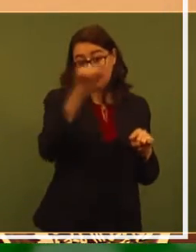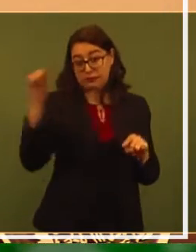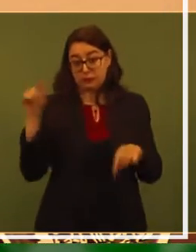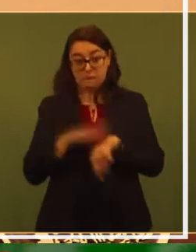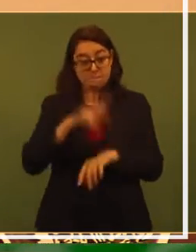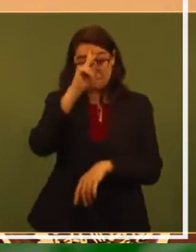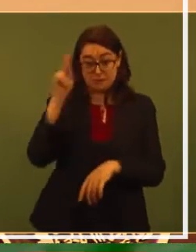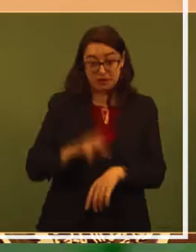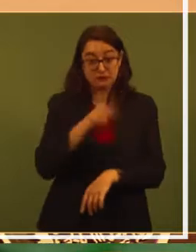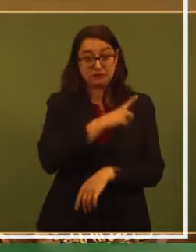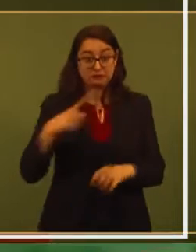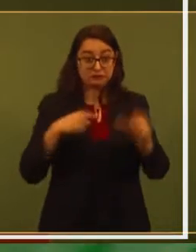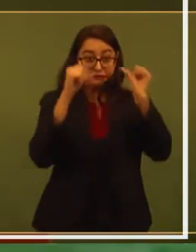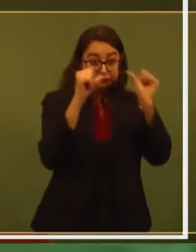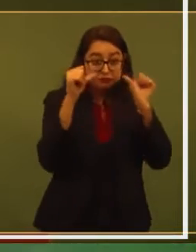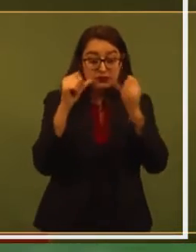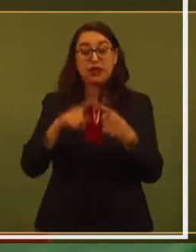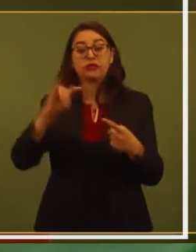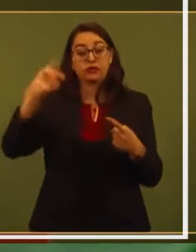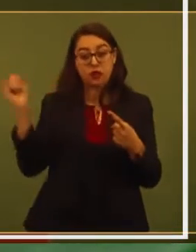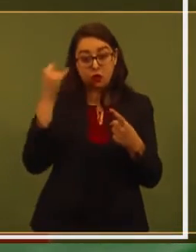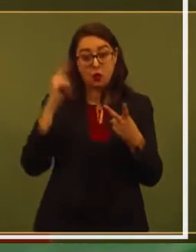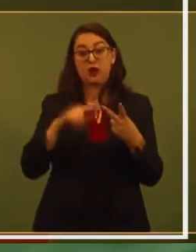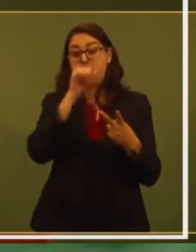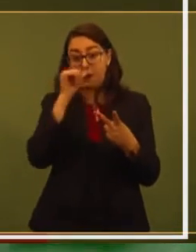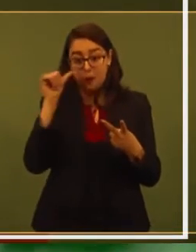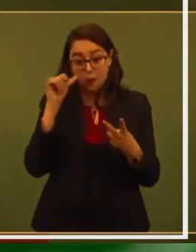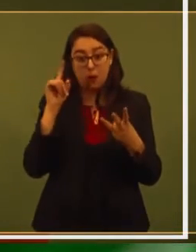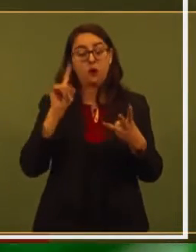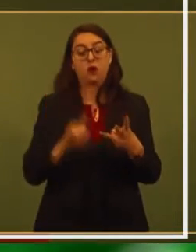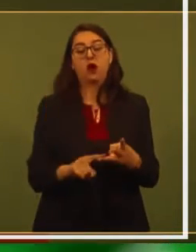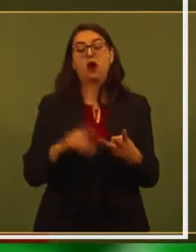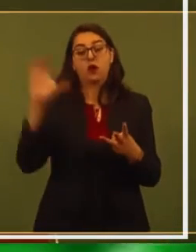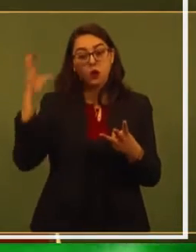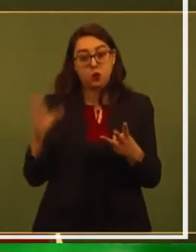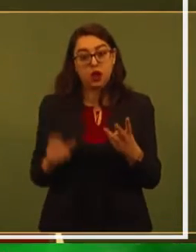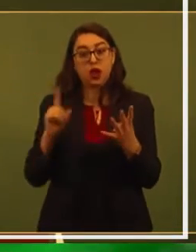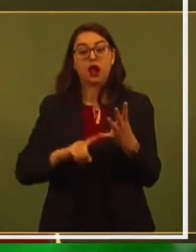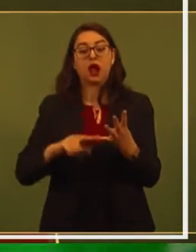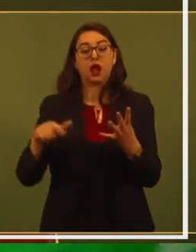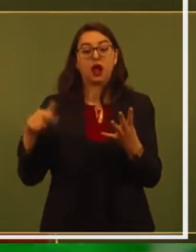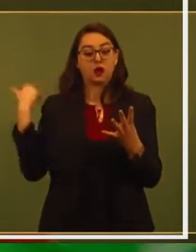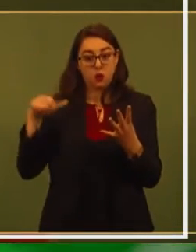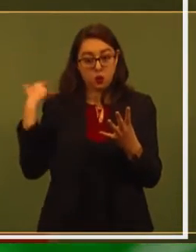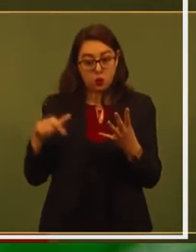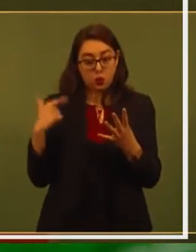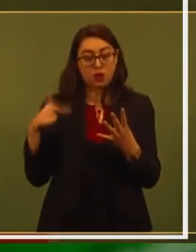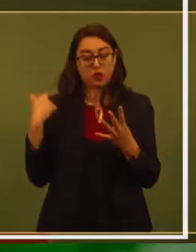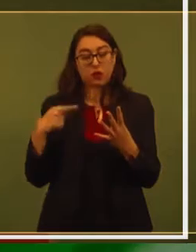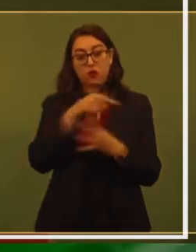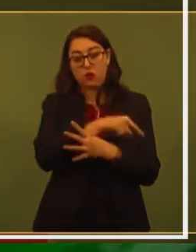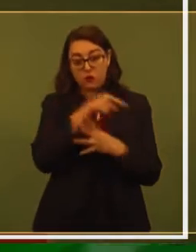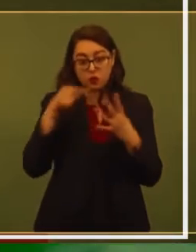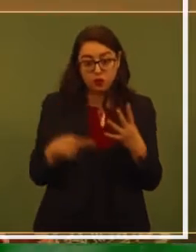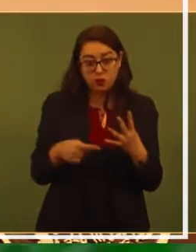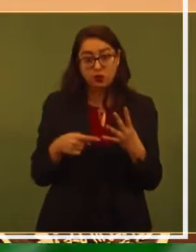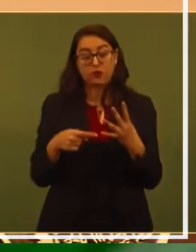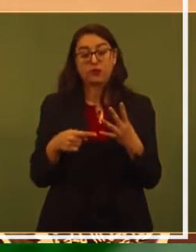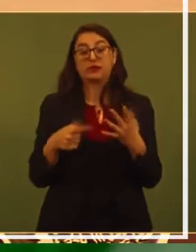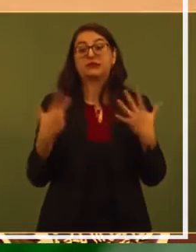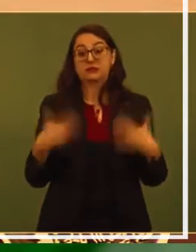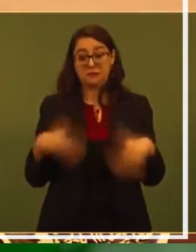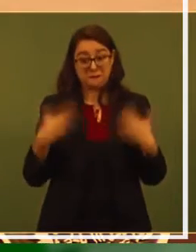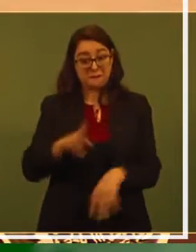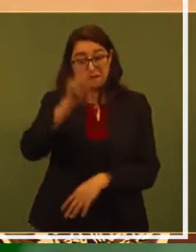detectó que Tijuana, Ciudad Juárez, Juliacán y Guadalajara se ubican en los primeros